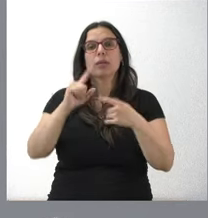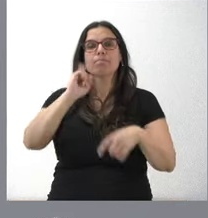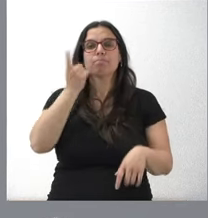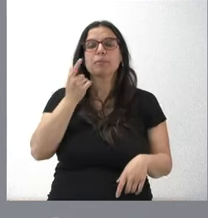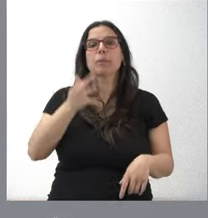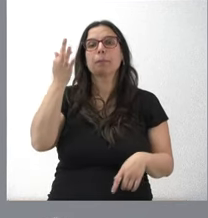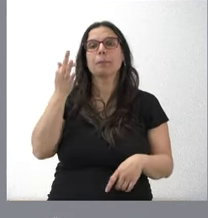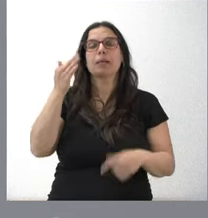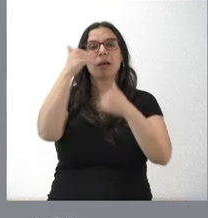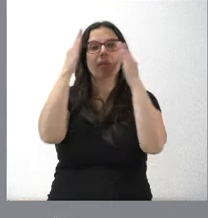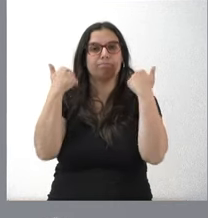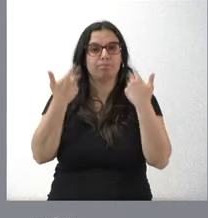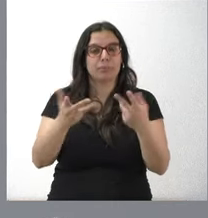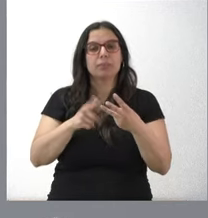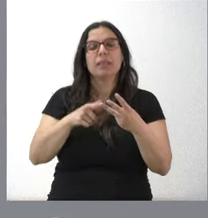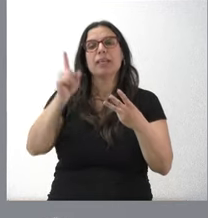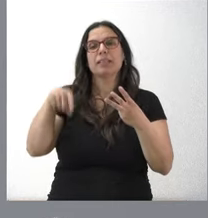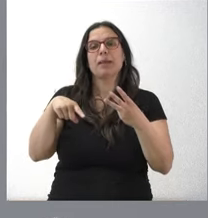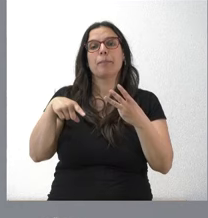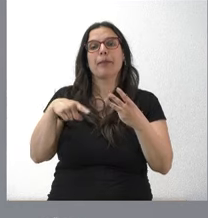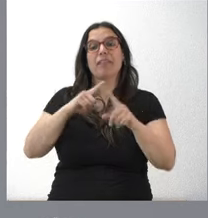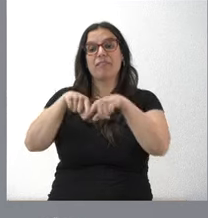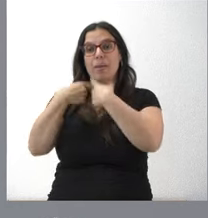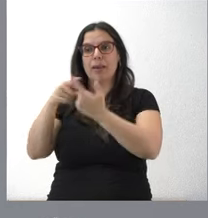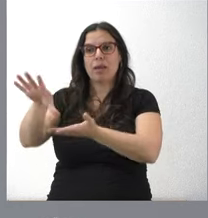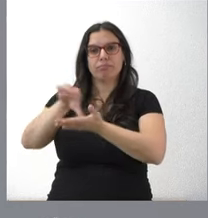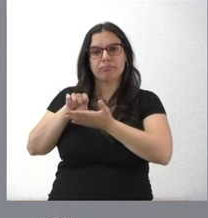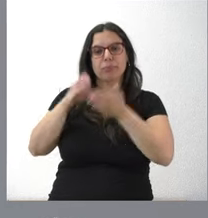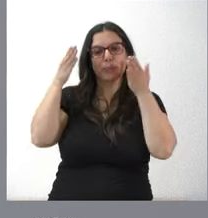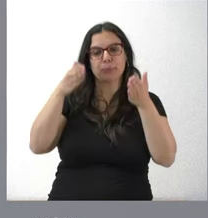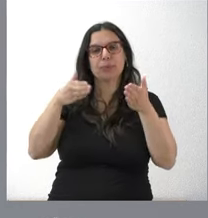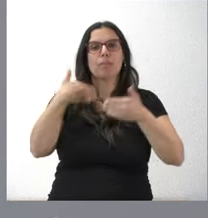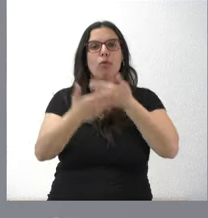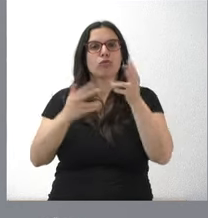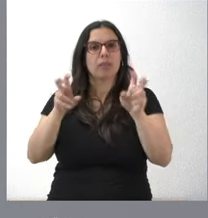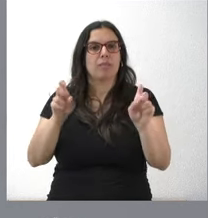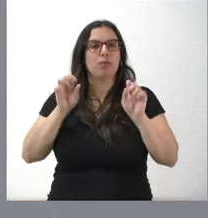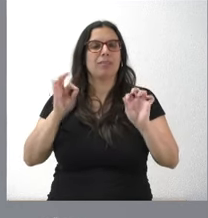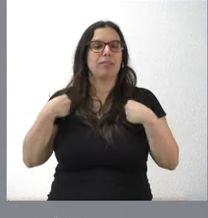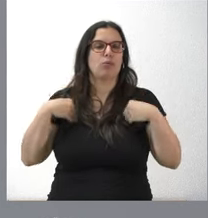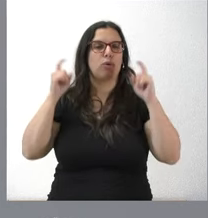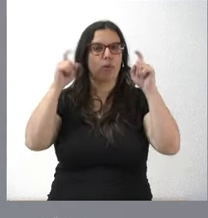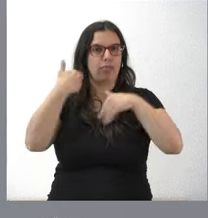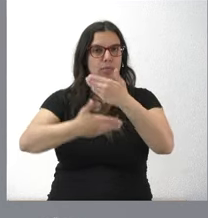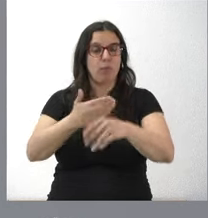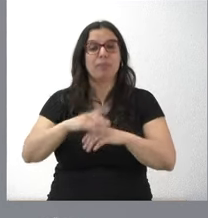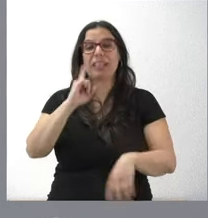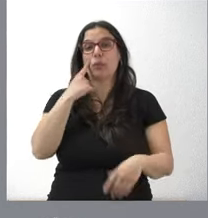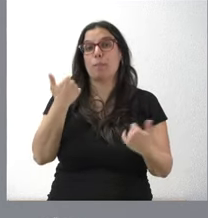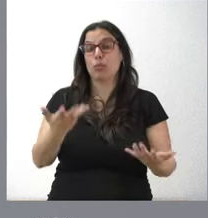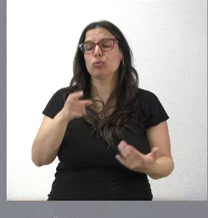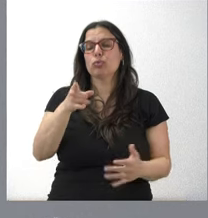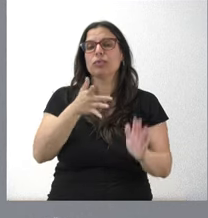intervención precoz y potenciar el papel central de las familias en las etapas iniciales del proceso educativo. La detección temprana supone